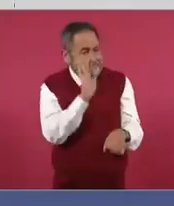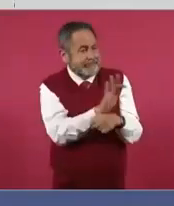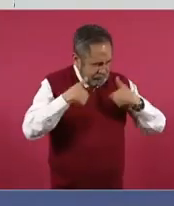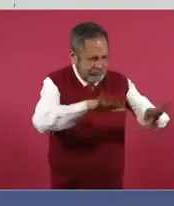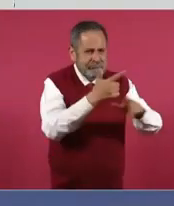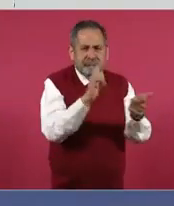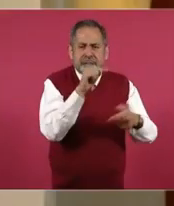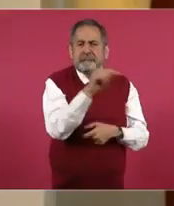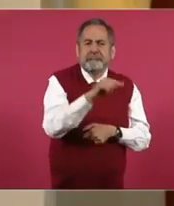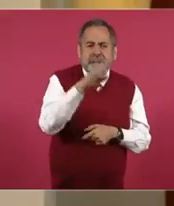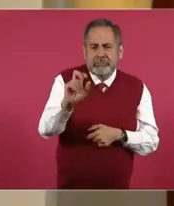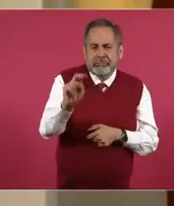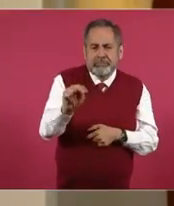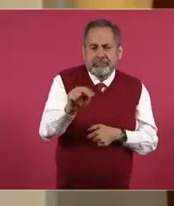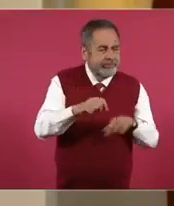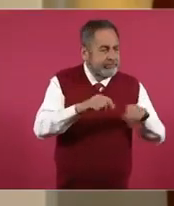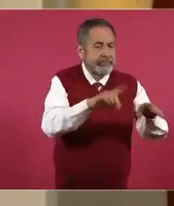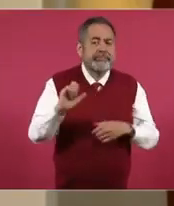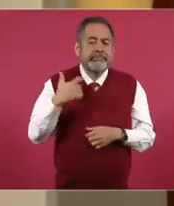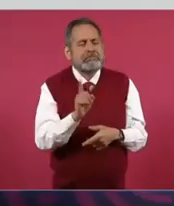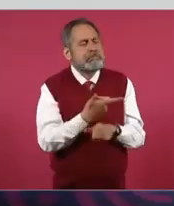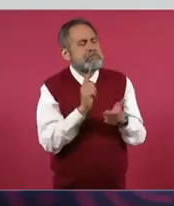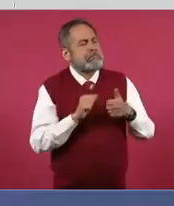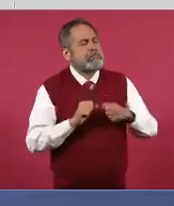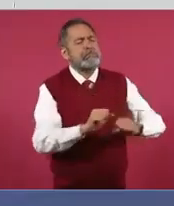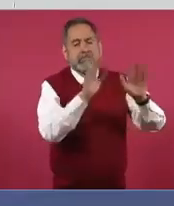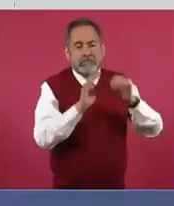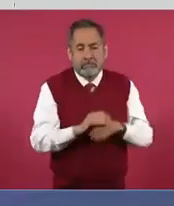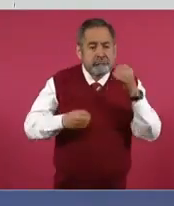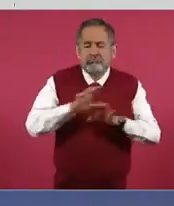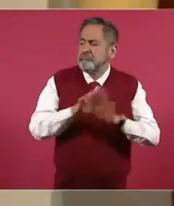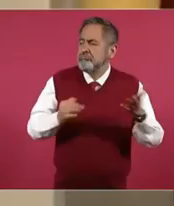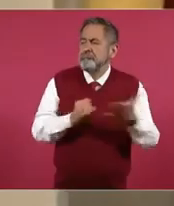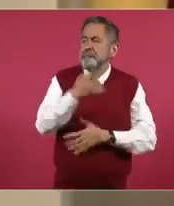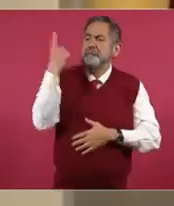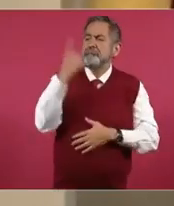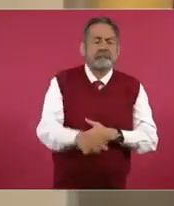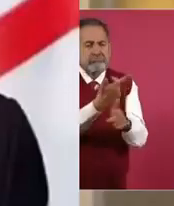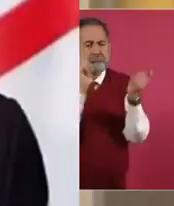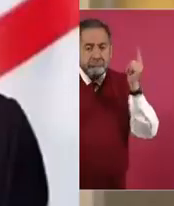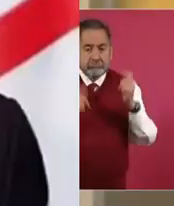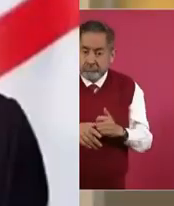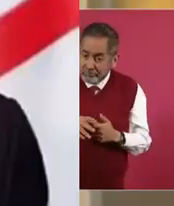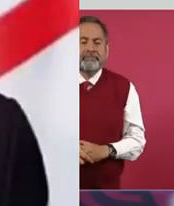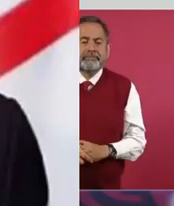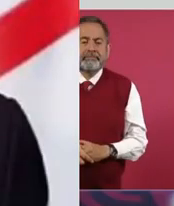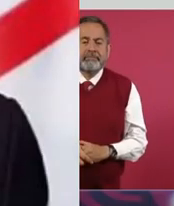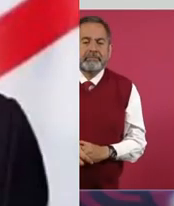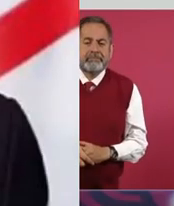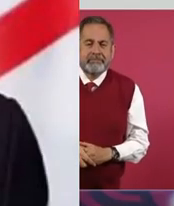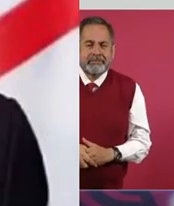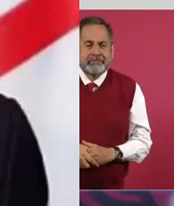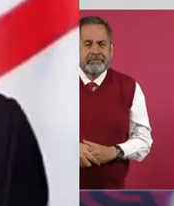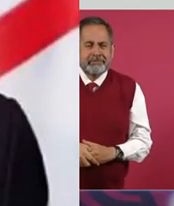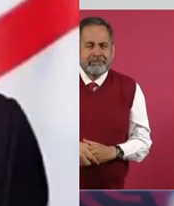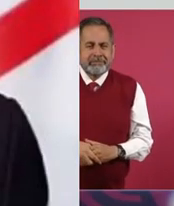libertad al señor Marín, que fue gobernador de Puebla. Ya dio la orden de que se libere. Un juez, ¿saben